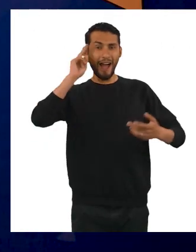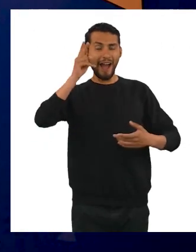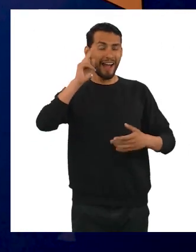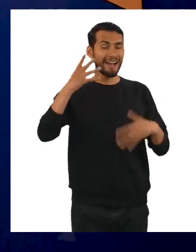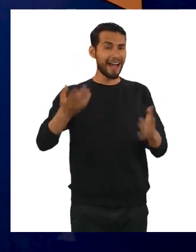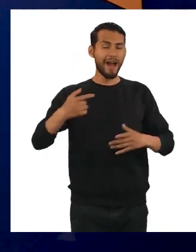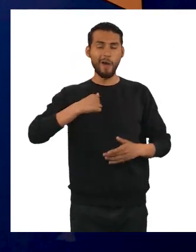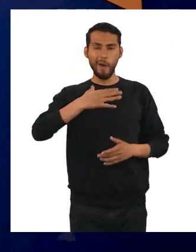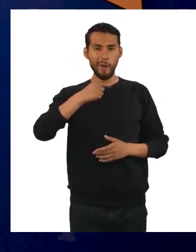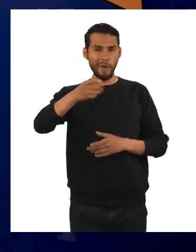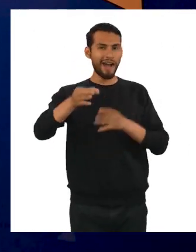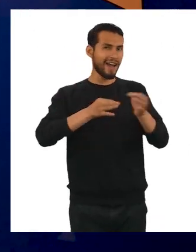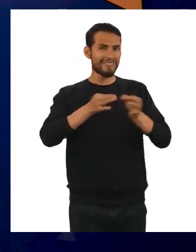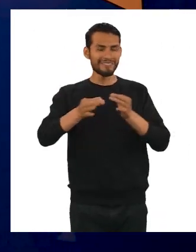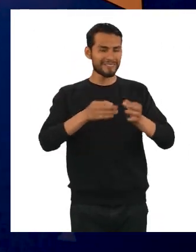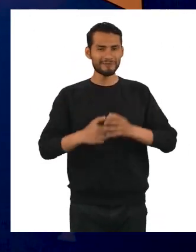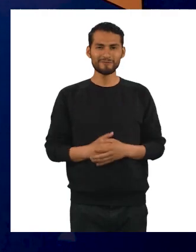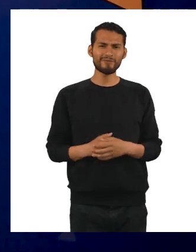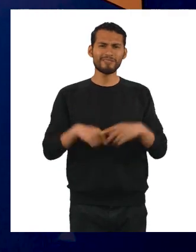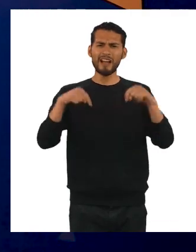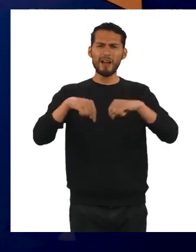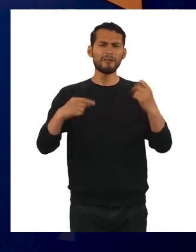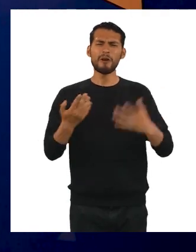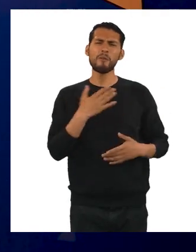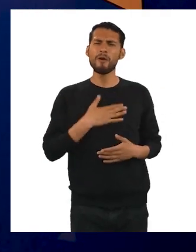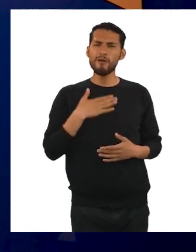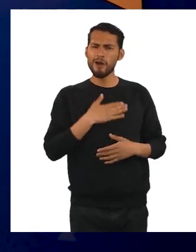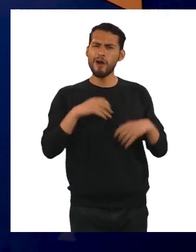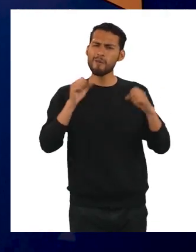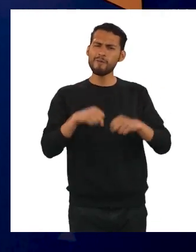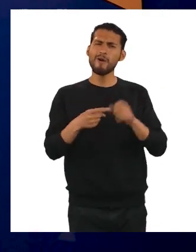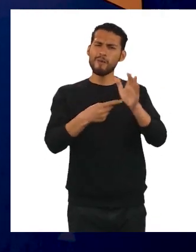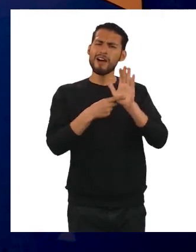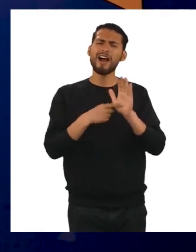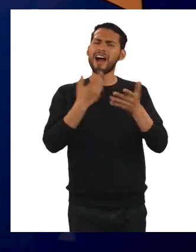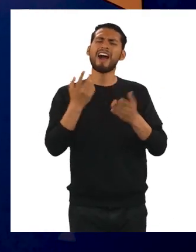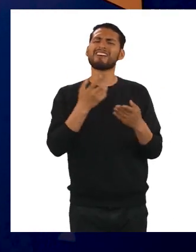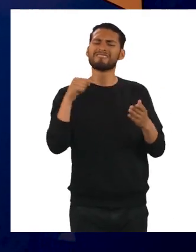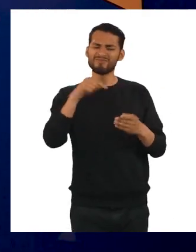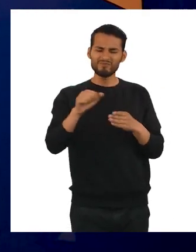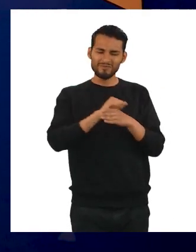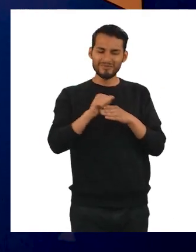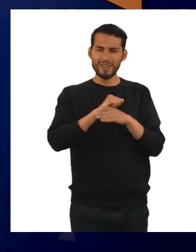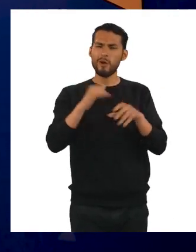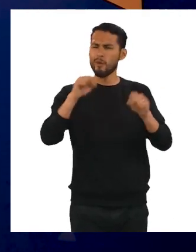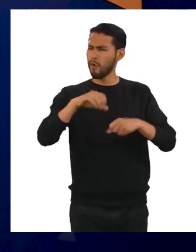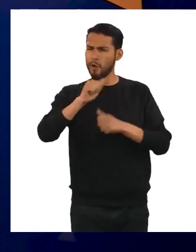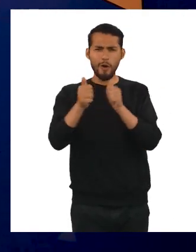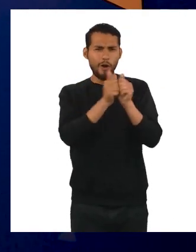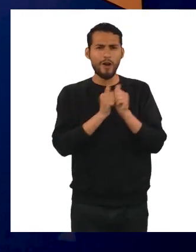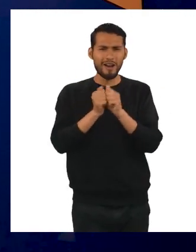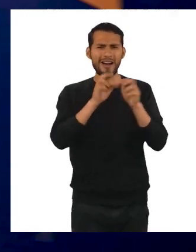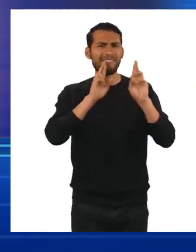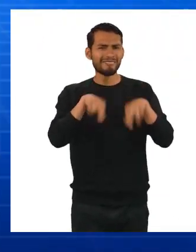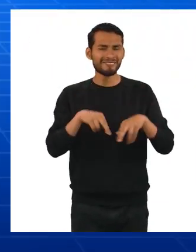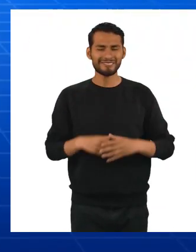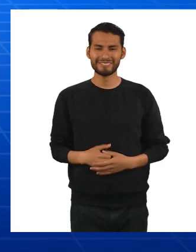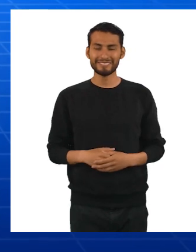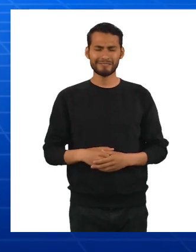Profe, me encantó la explicación. Ahora, por favor, muéstrenos un ejercicio del tema para resolverlo todos juntos.